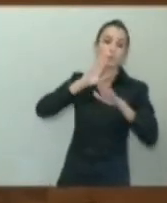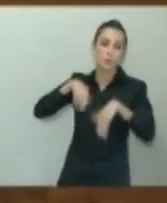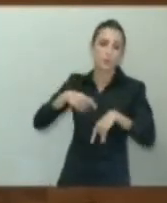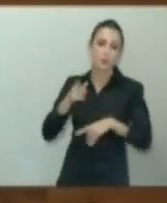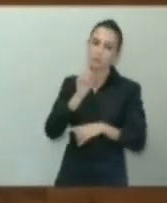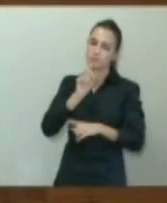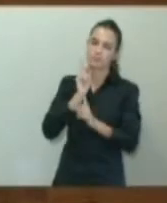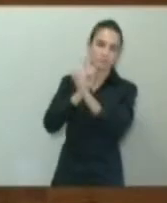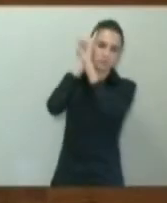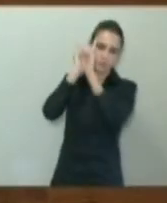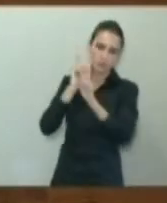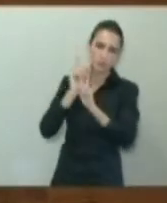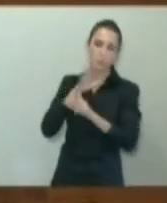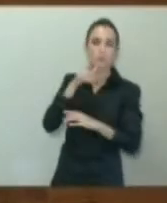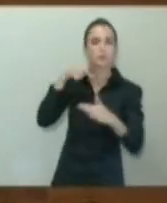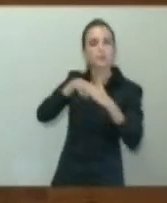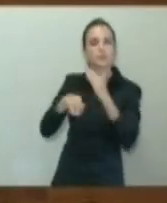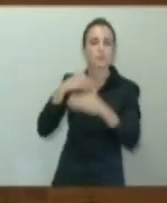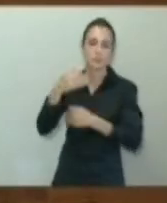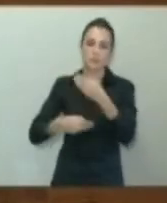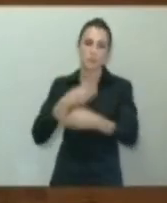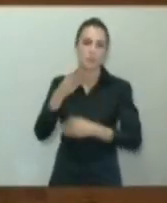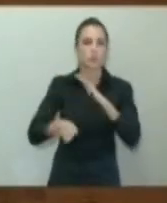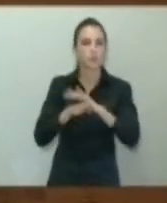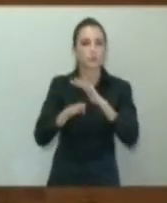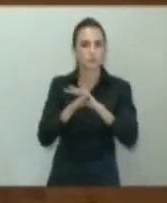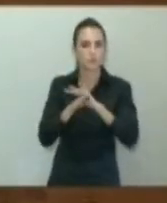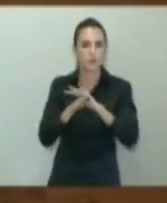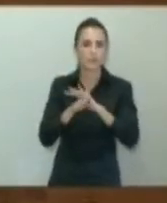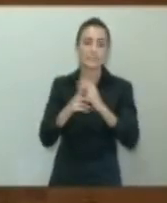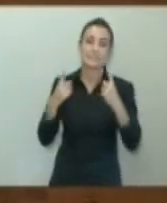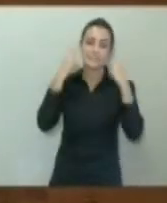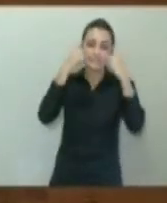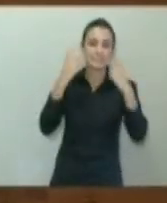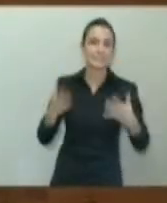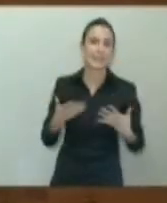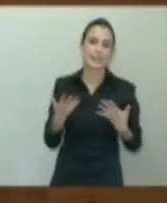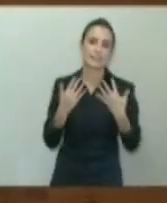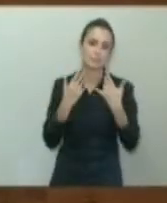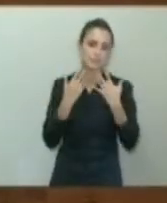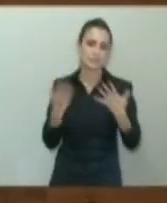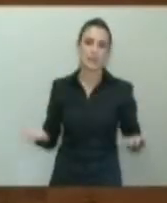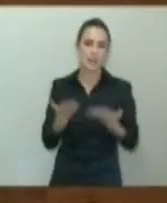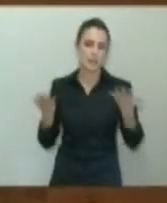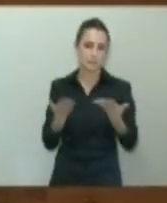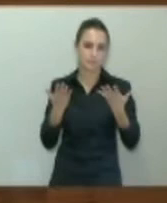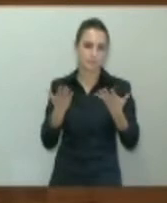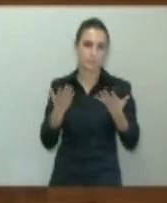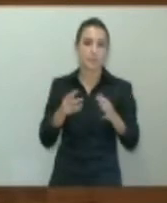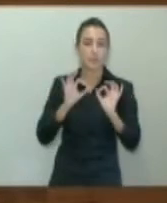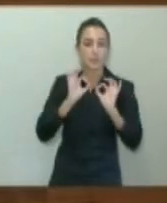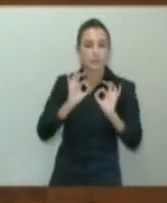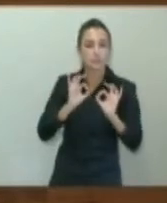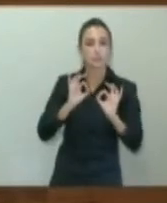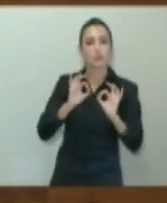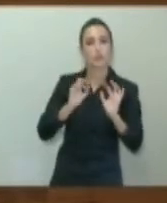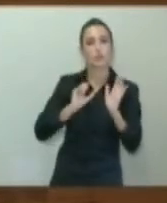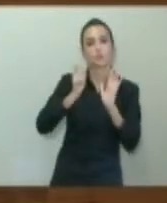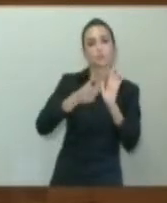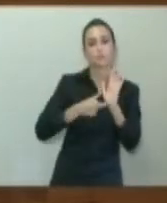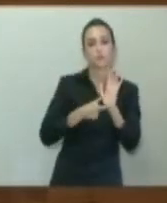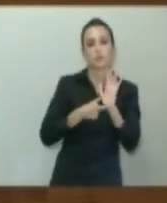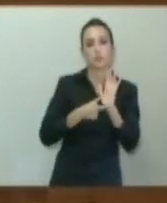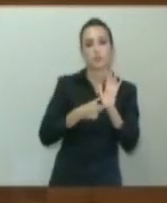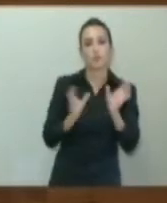con su tramitación con la mayor celeridad posible. Eso es lo que es la disposición en la que está